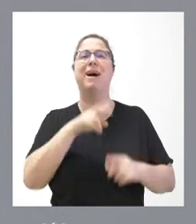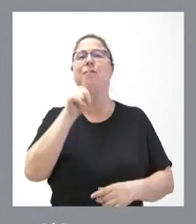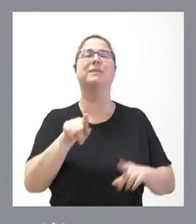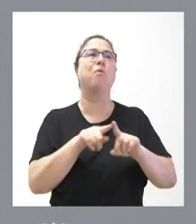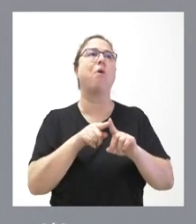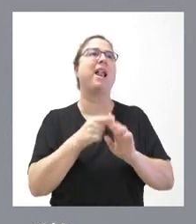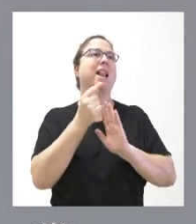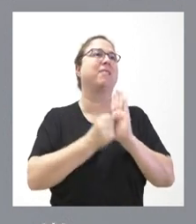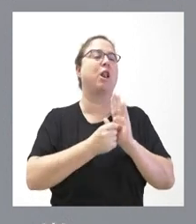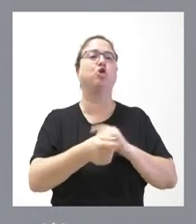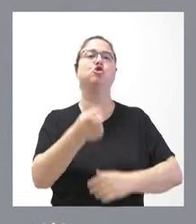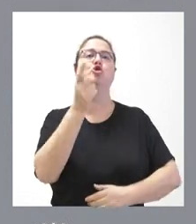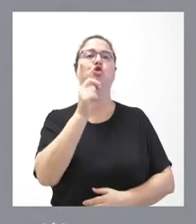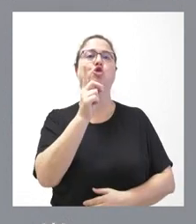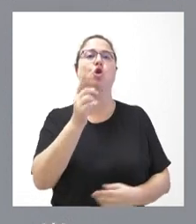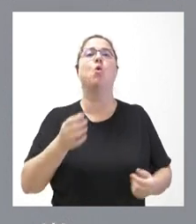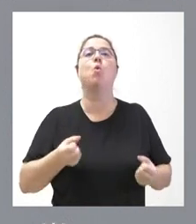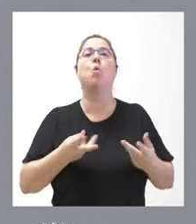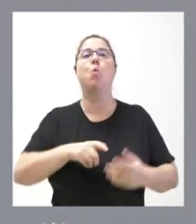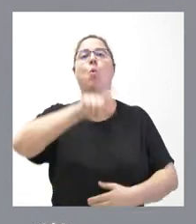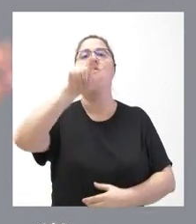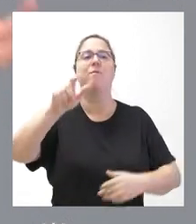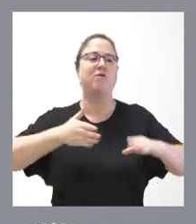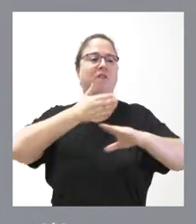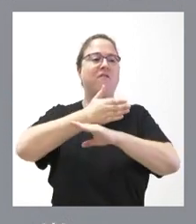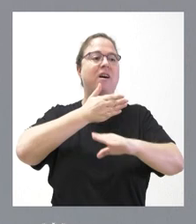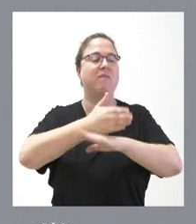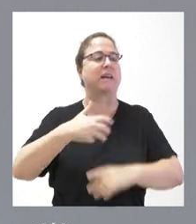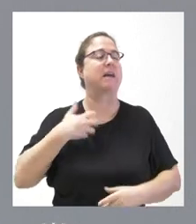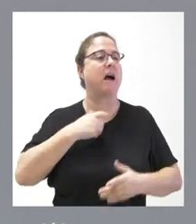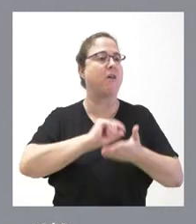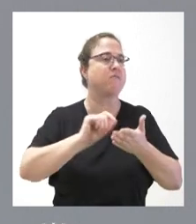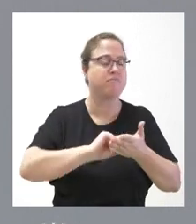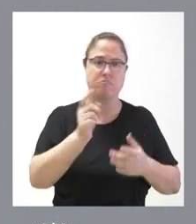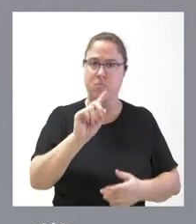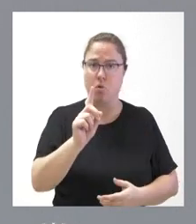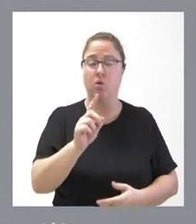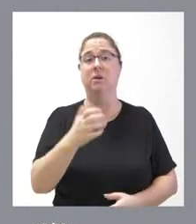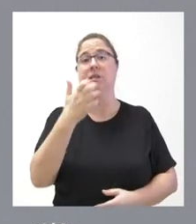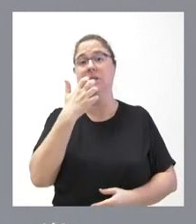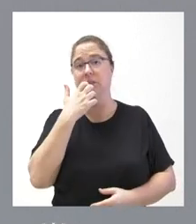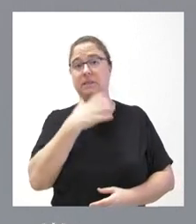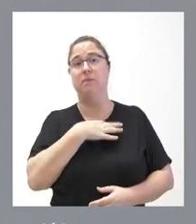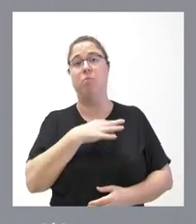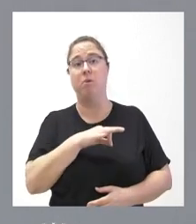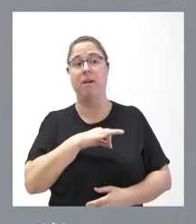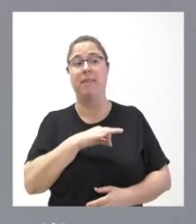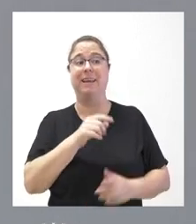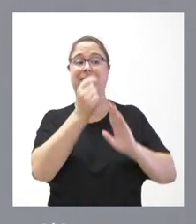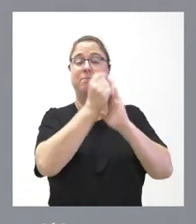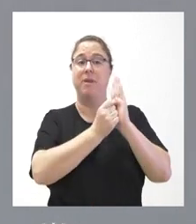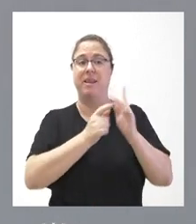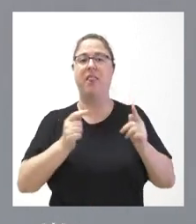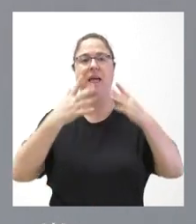valore solo por el número de personas que acuden a quejarse de una ocupación sino si en la medida de lo posible estas medidas dan